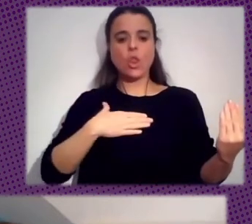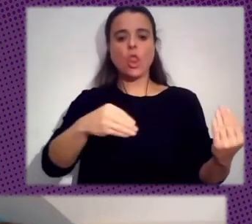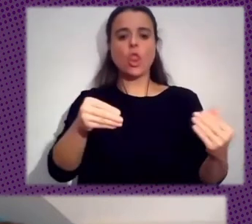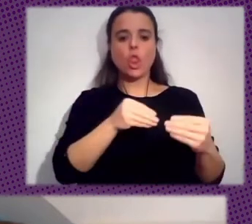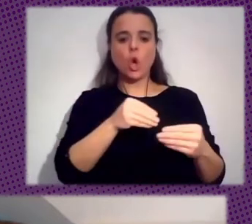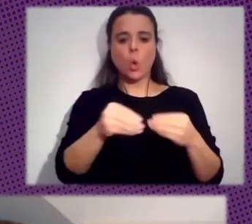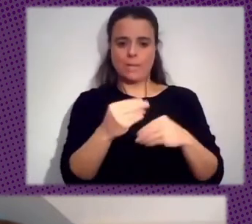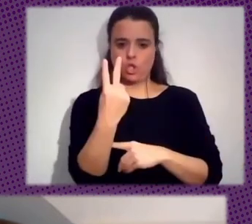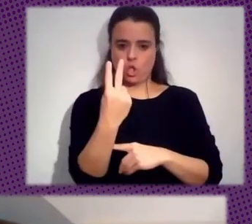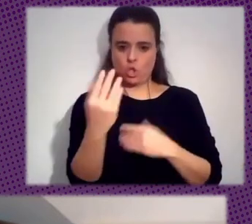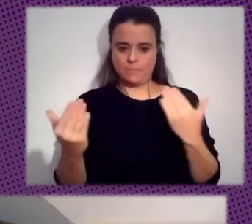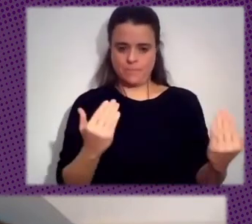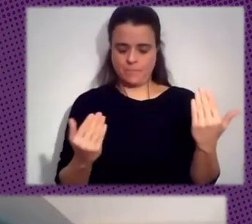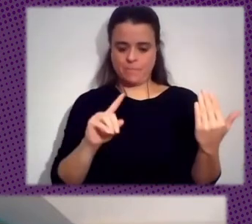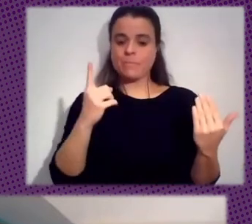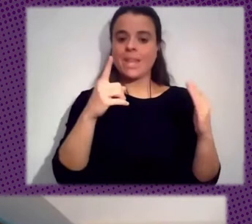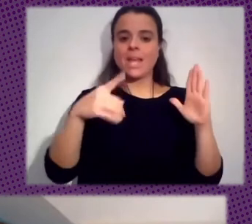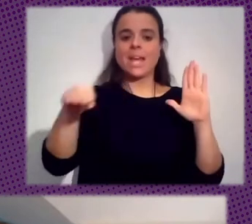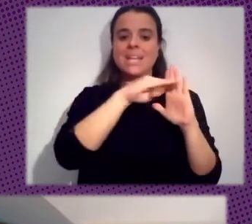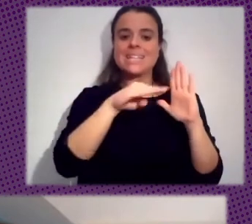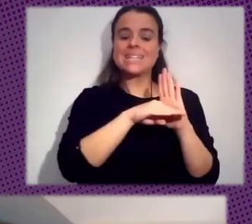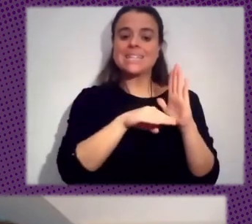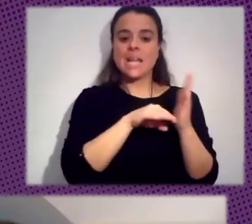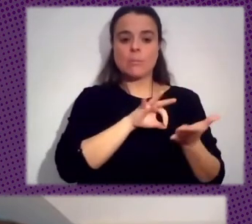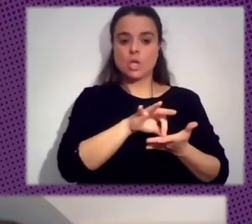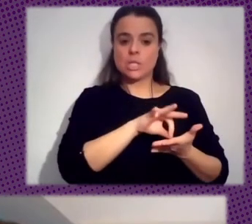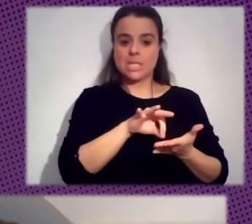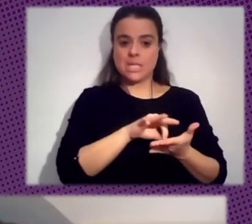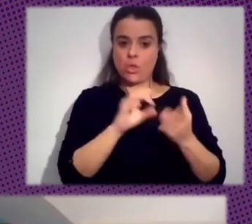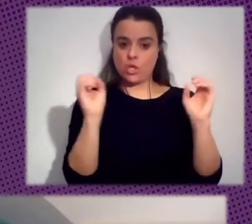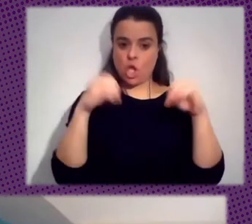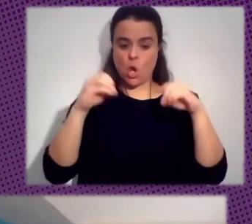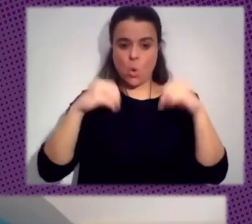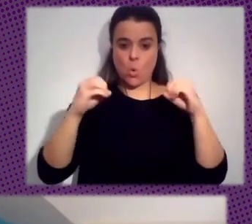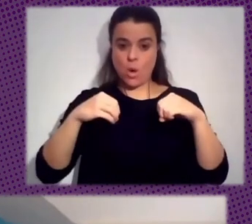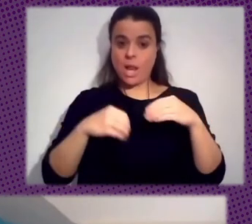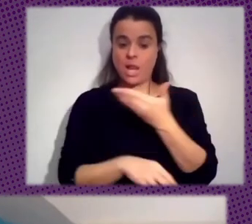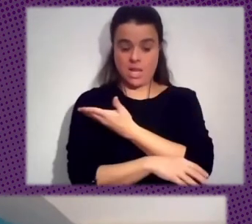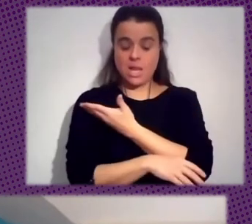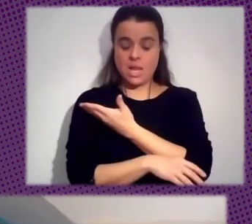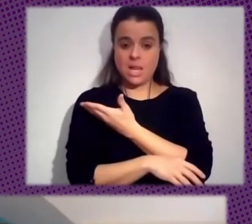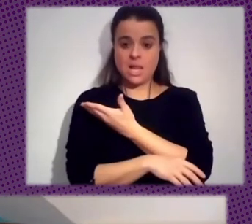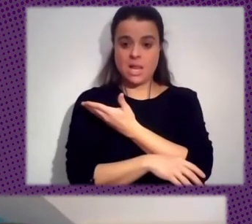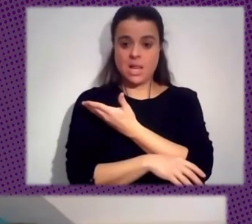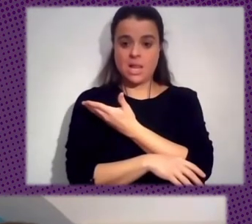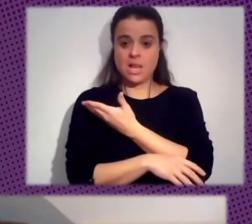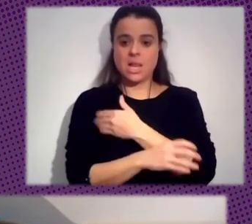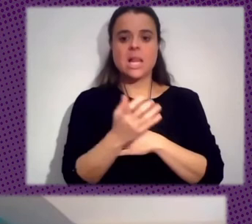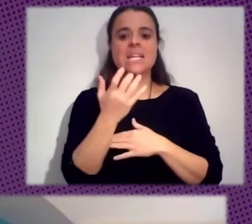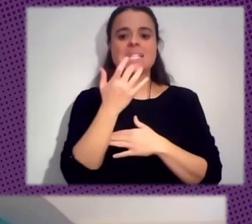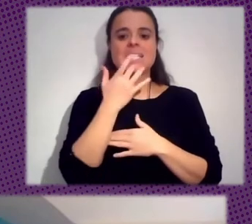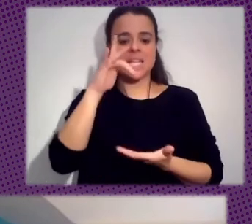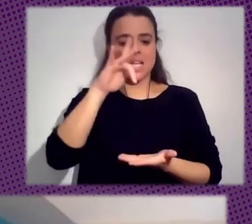Primero Es Los Términos De Servicio De Google Chrome Cuando Instalamos Google Chrome En Caso De Que Ustedes No Hayan